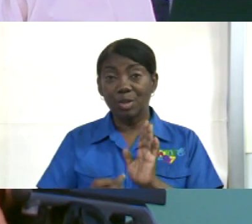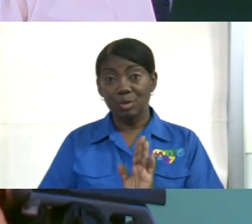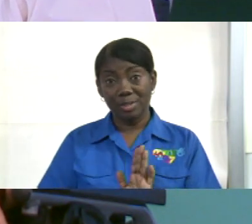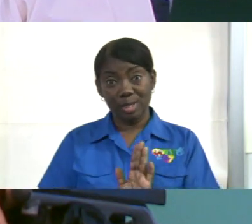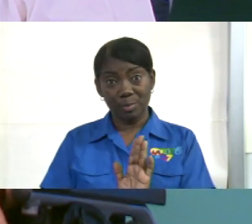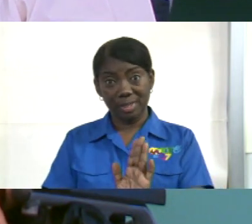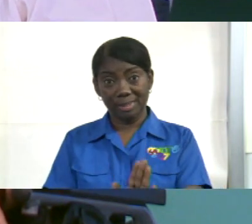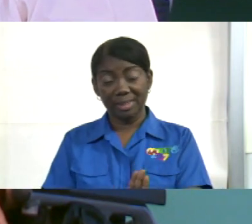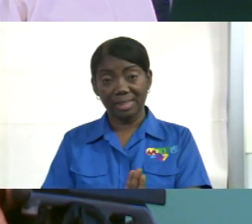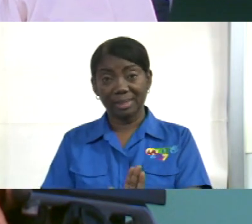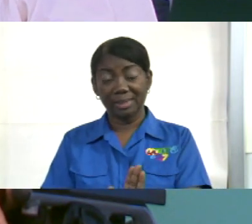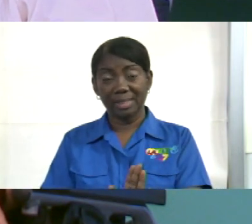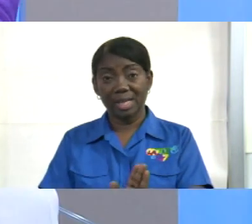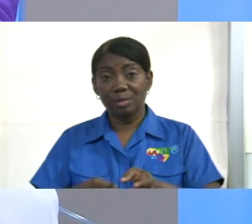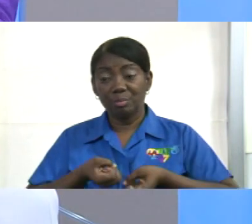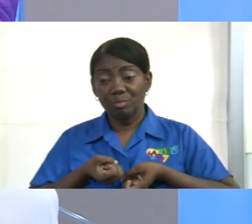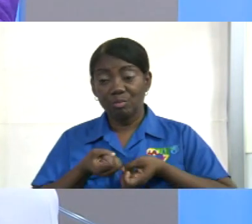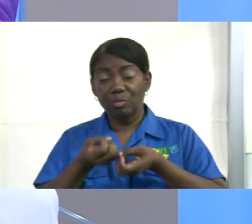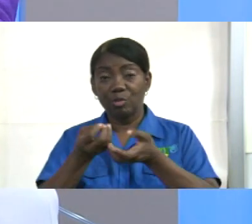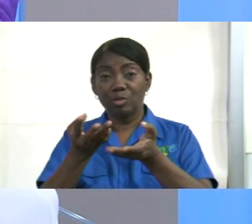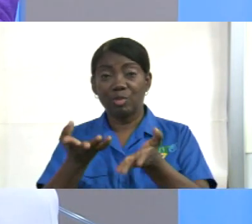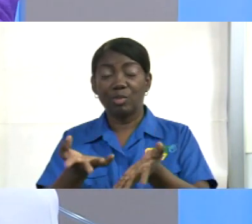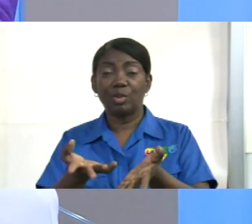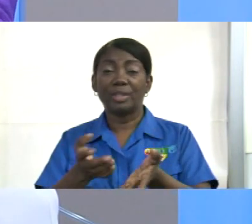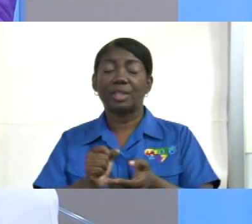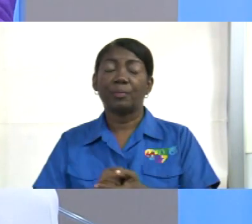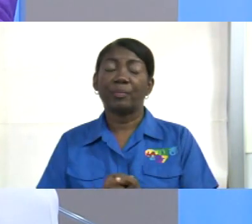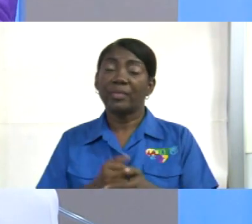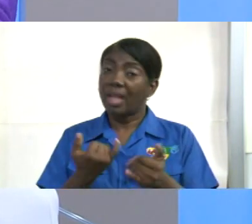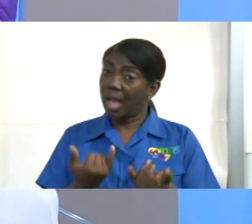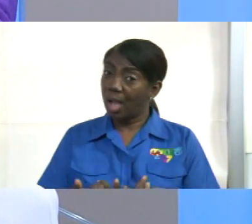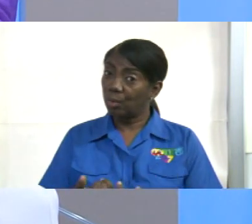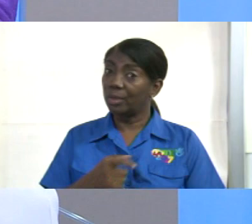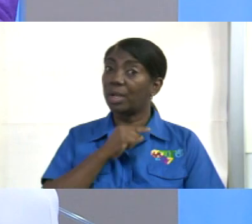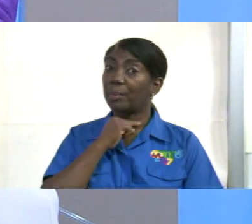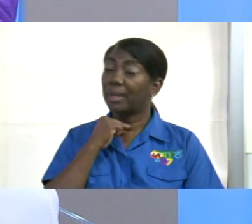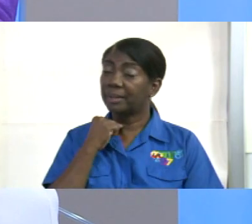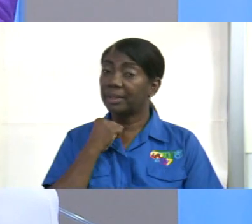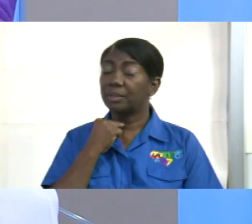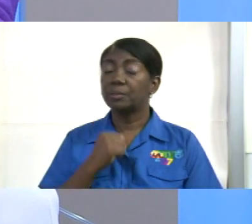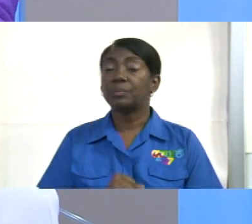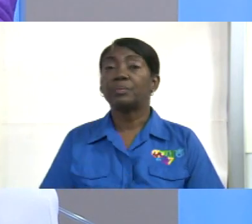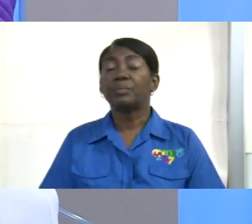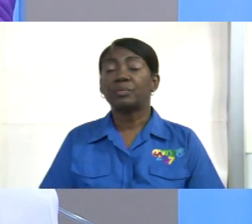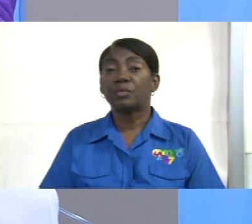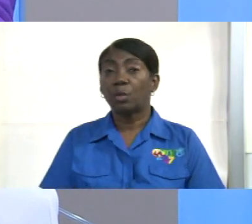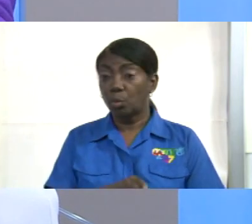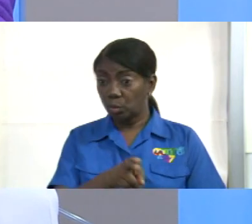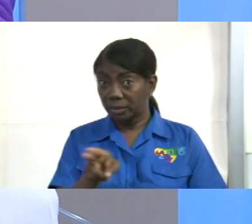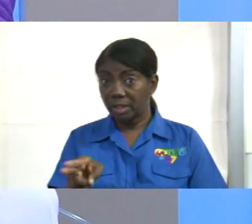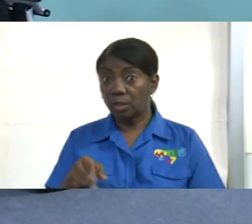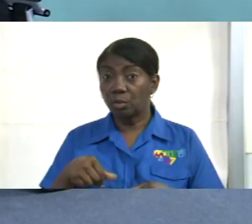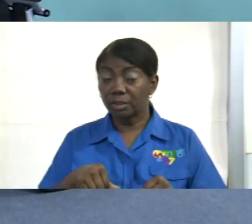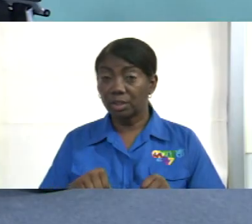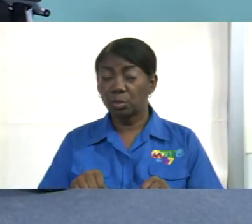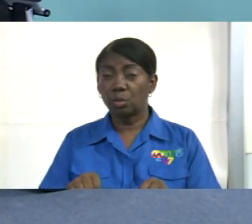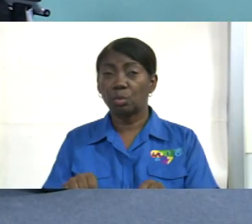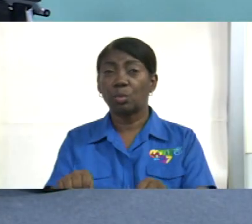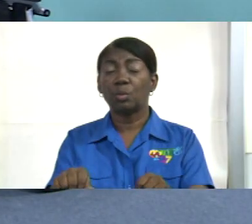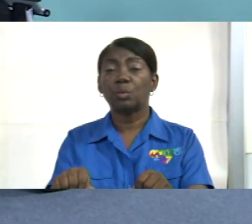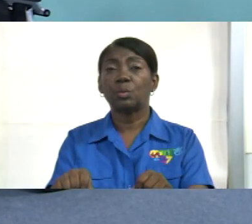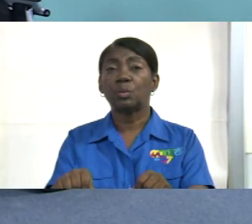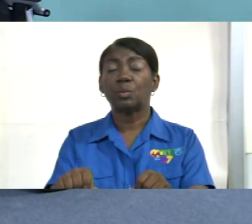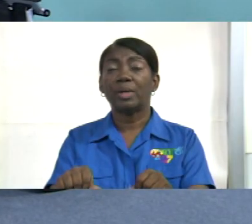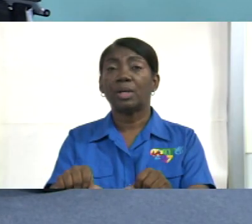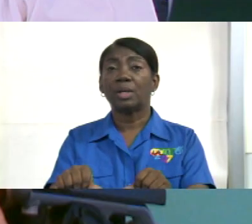Sí. Ah. Entonces, ahora, Monseñor, usted está, sigue siendo el párroco de... Párroco